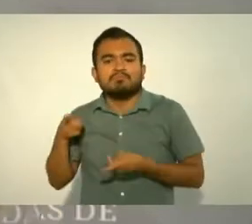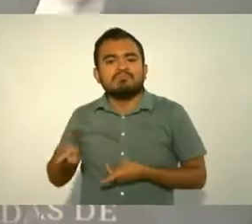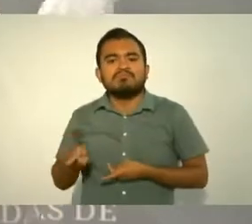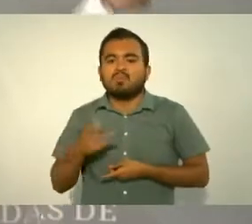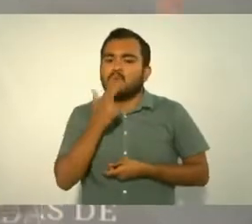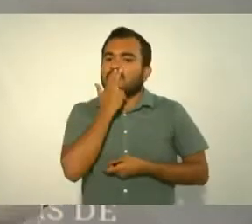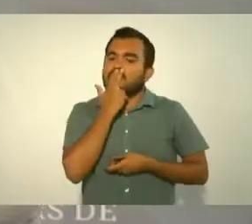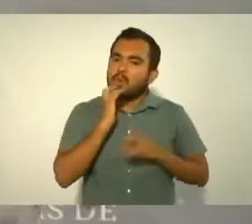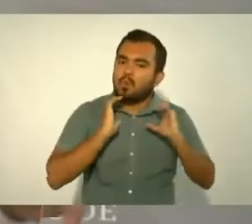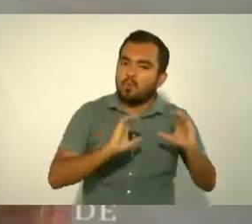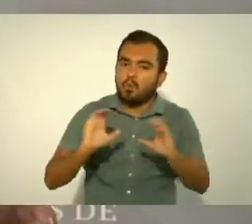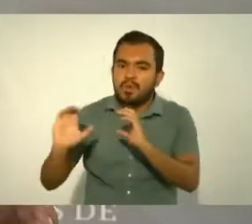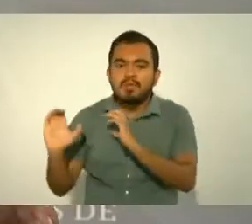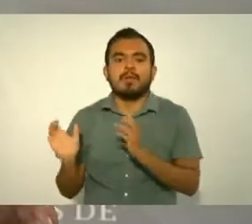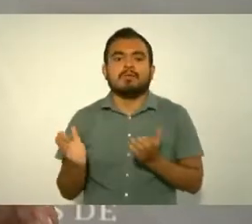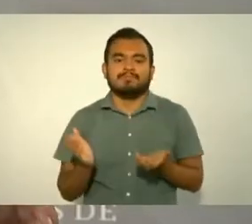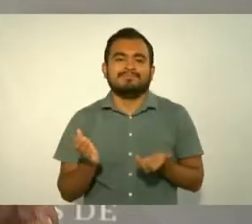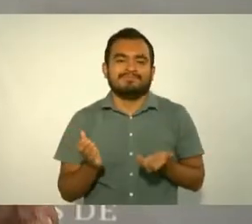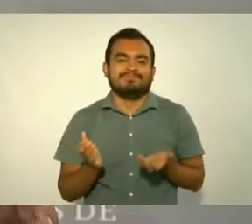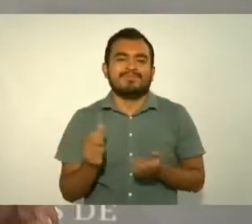a los adultos mayores,